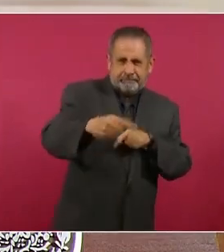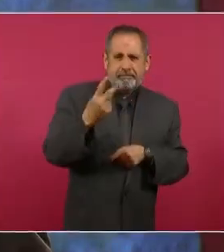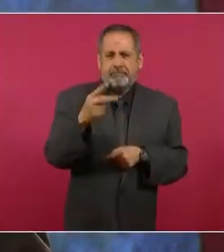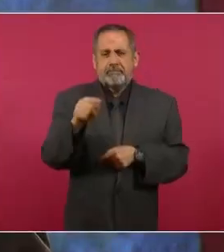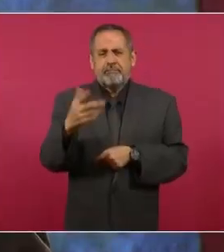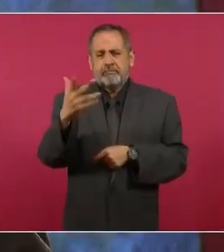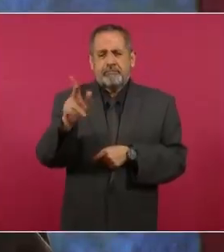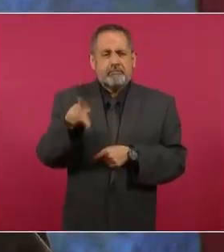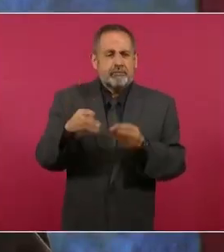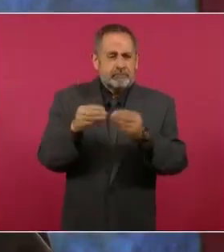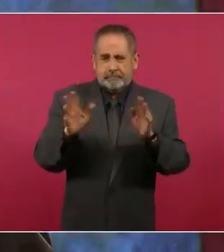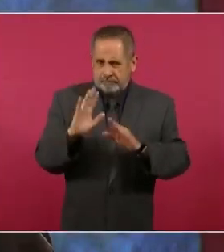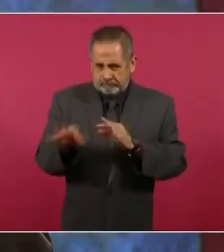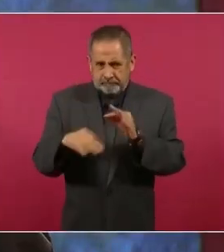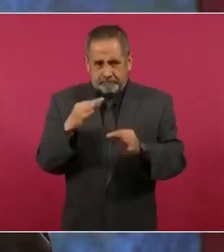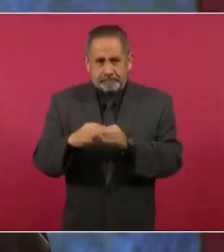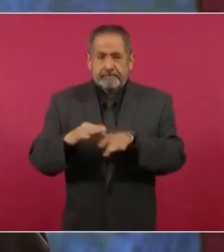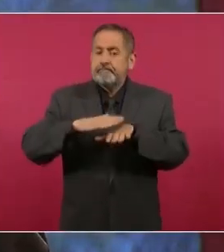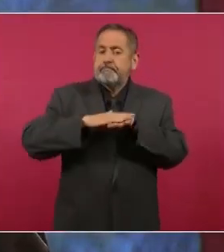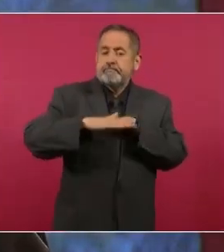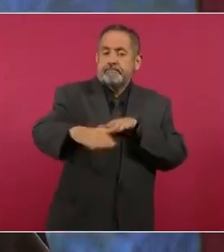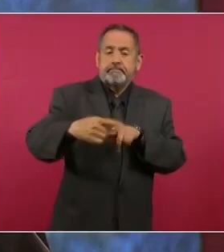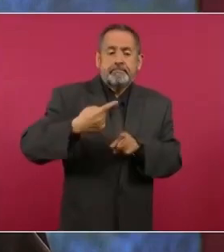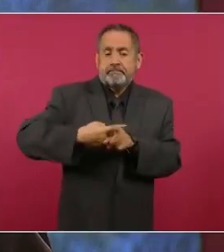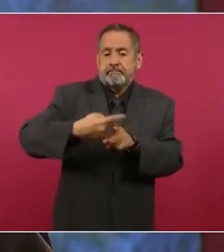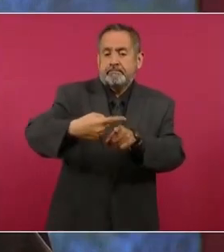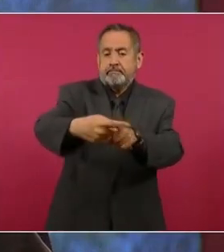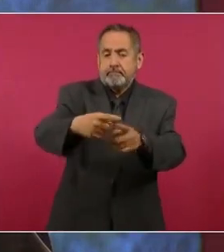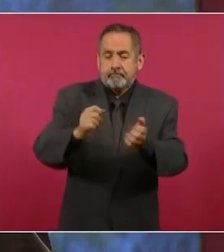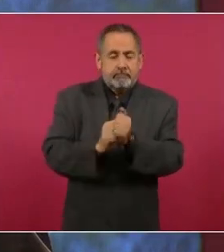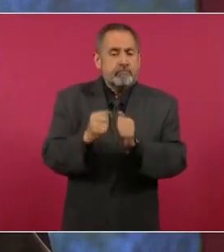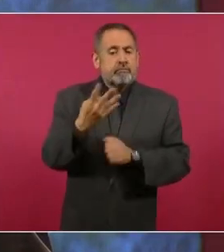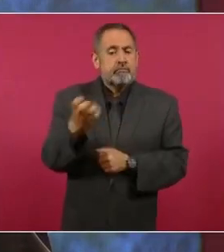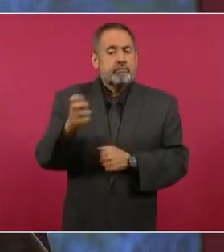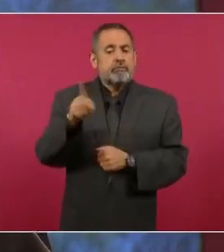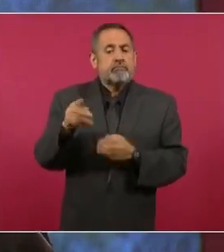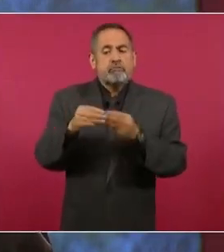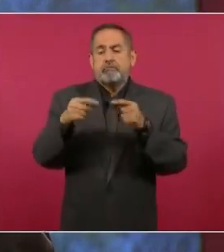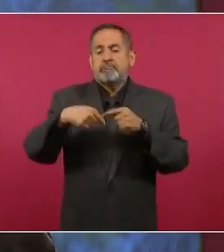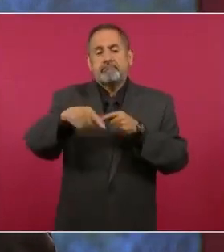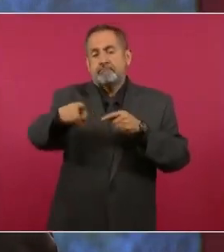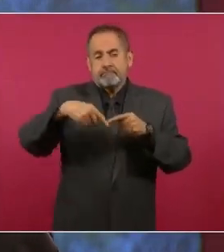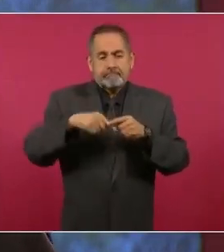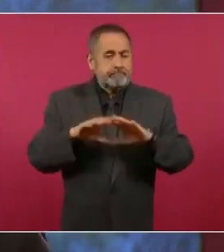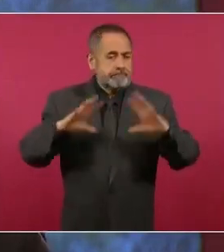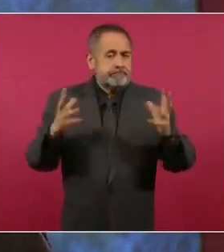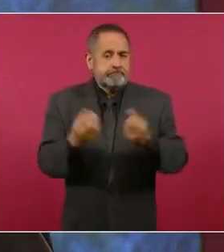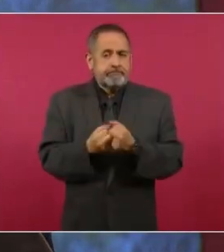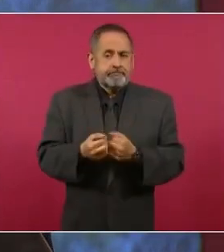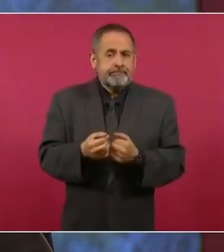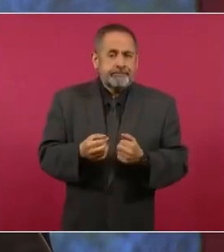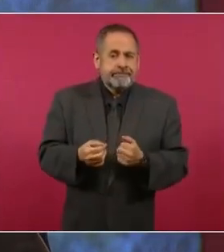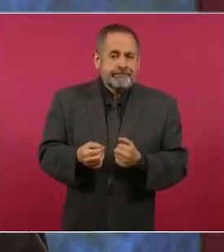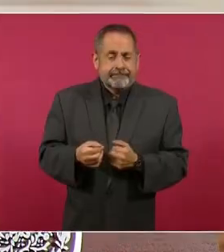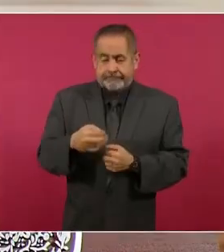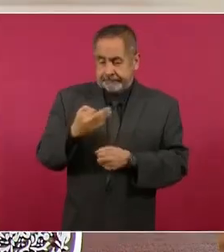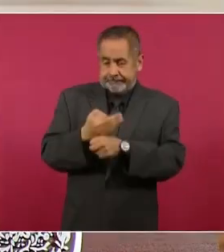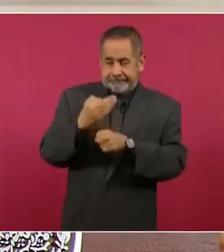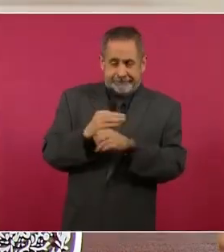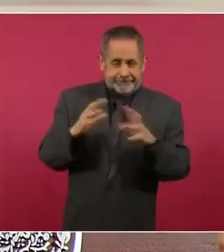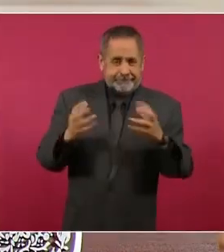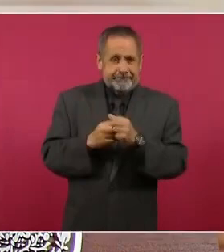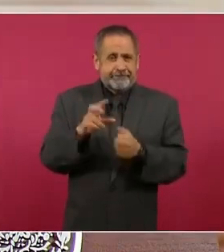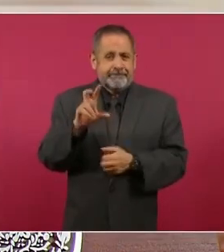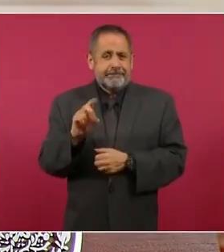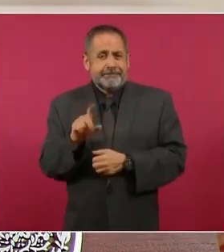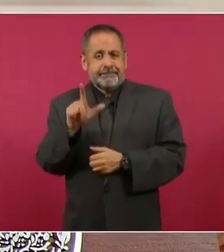kilómetros construida, el Terraplén sobre Losa ya lleva más de 400 metros lineales avanzando. En total llevamos, solamente en esta Losa ya